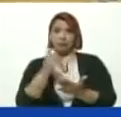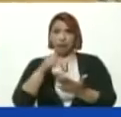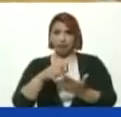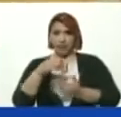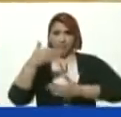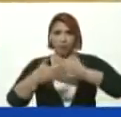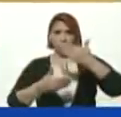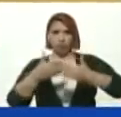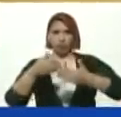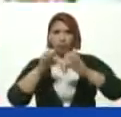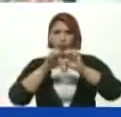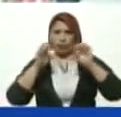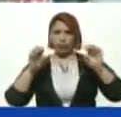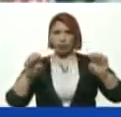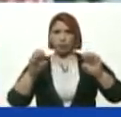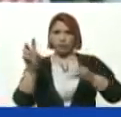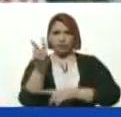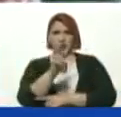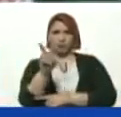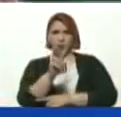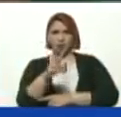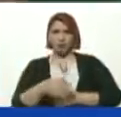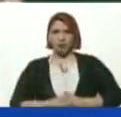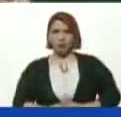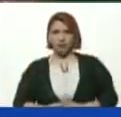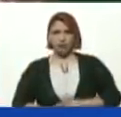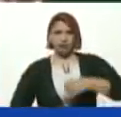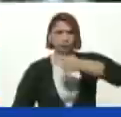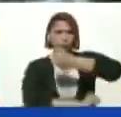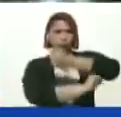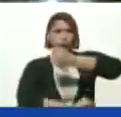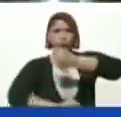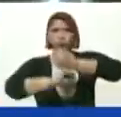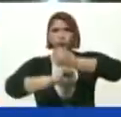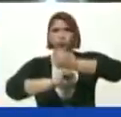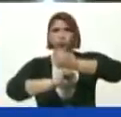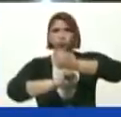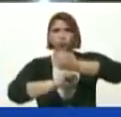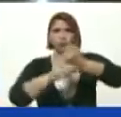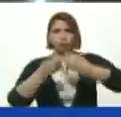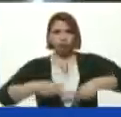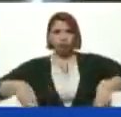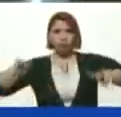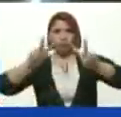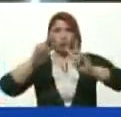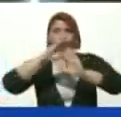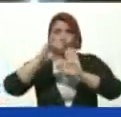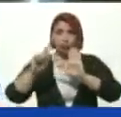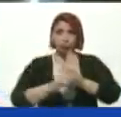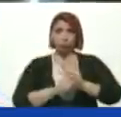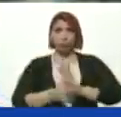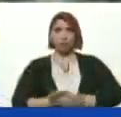Venezolano Bien sustentado Sobre la base De los valores Constitucionales